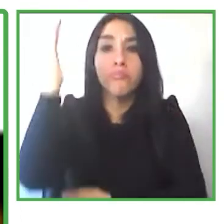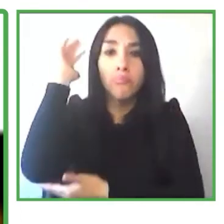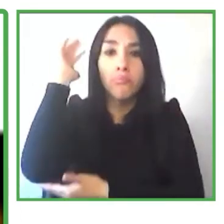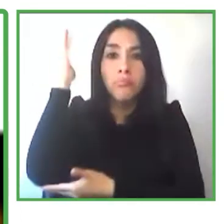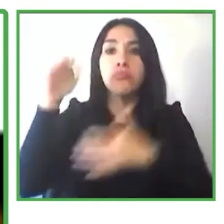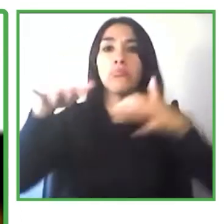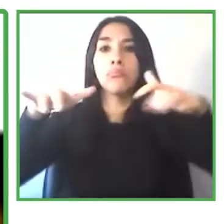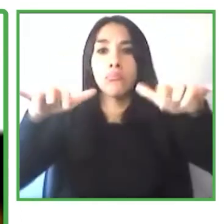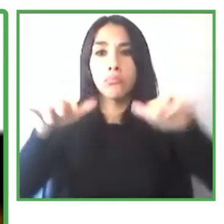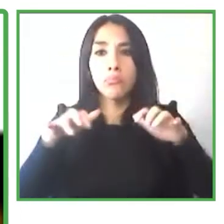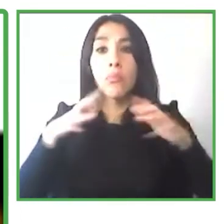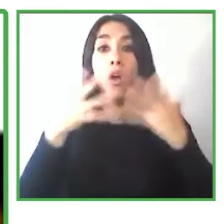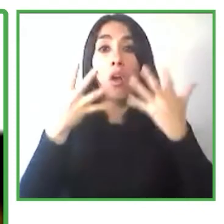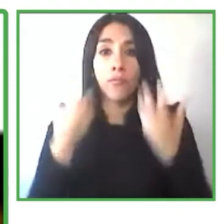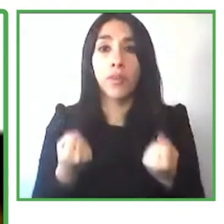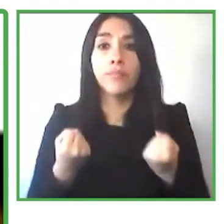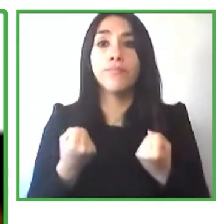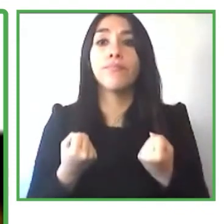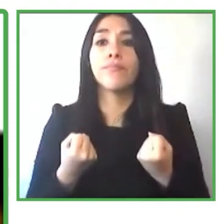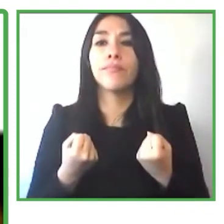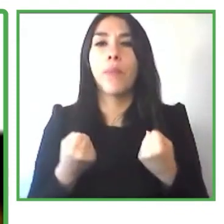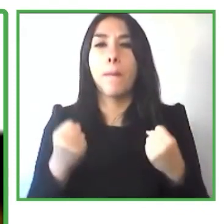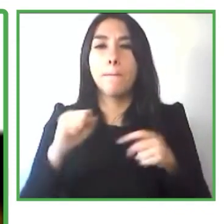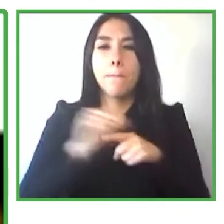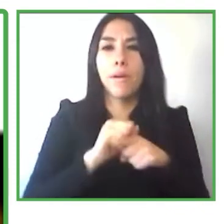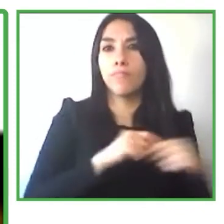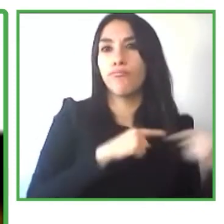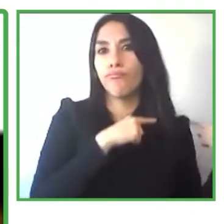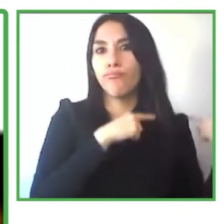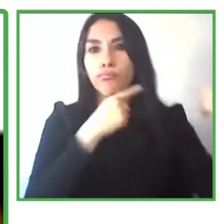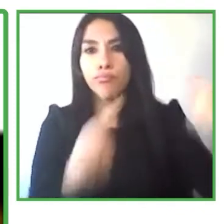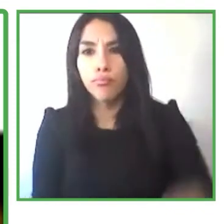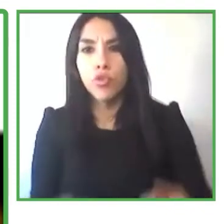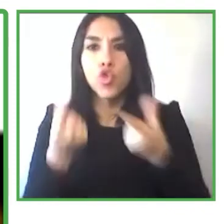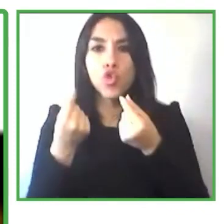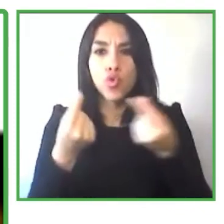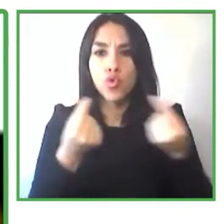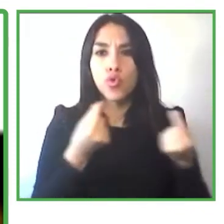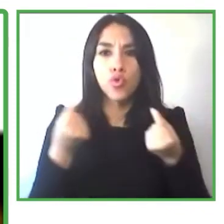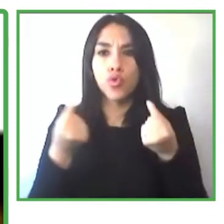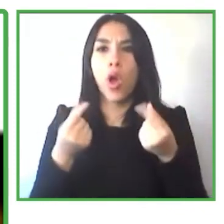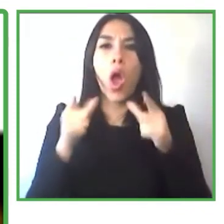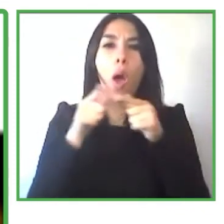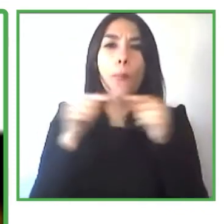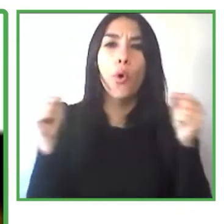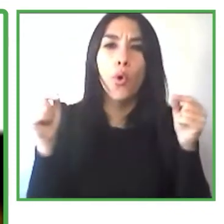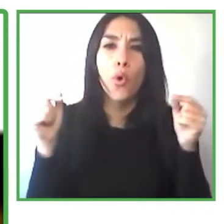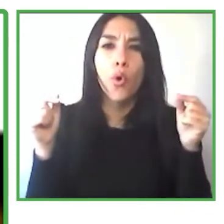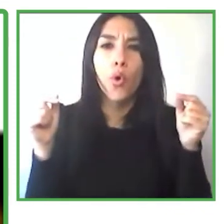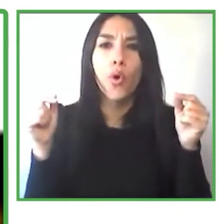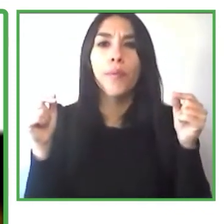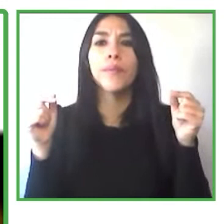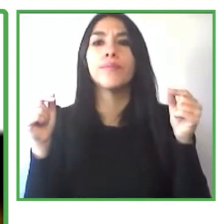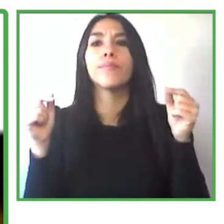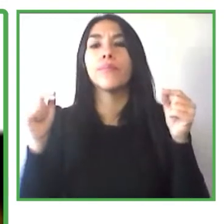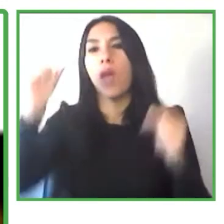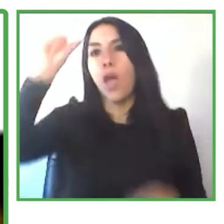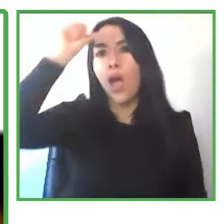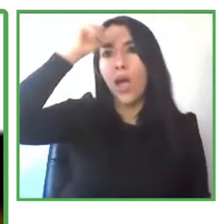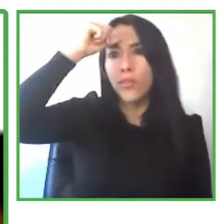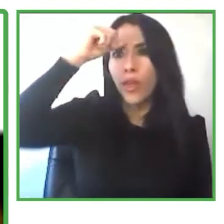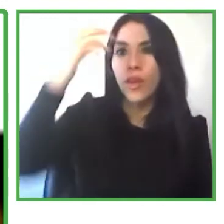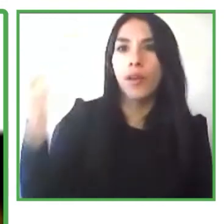que se está desarrollando en Bangladesh China India Indonesia y las Filipinas porque allí es donde tenemos la presencia